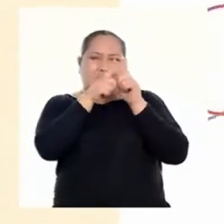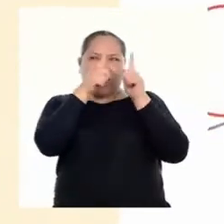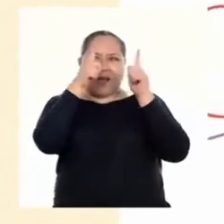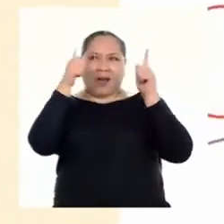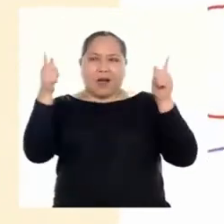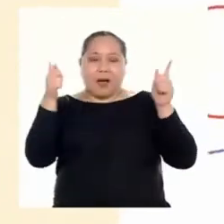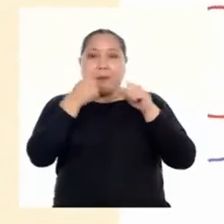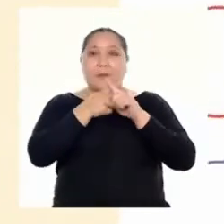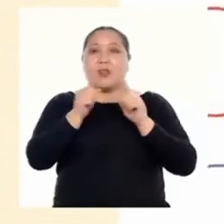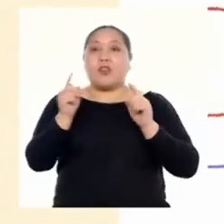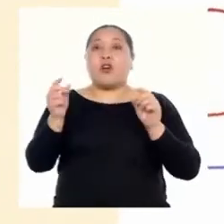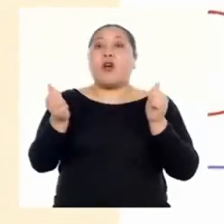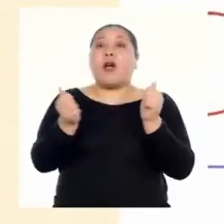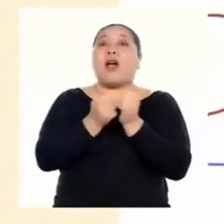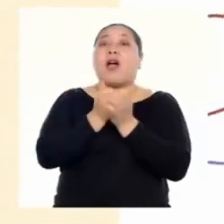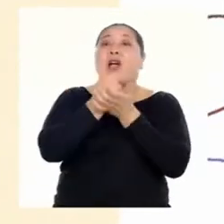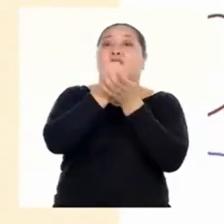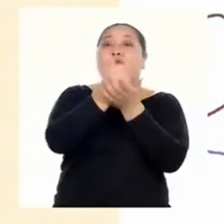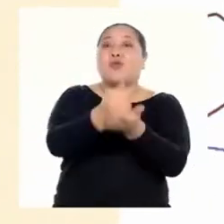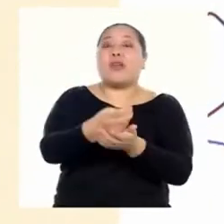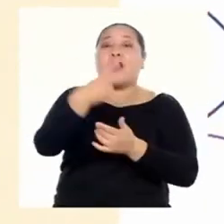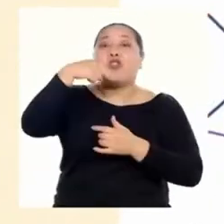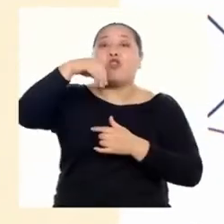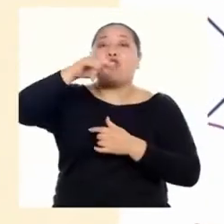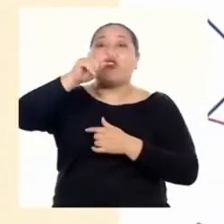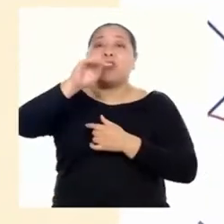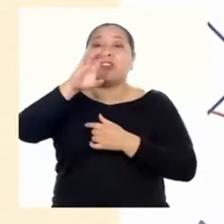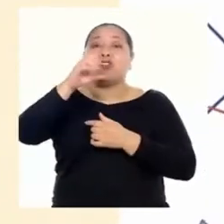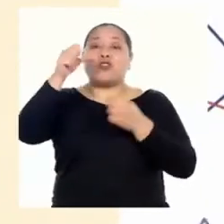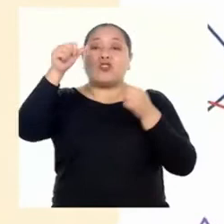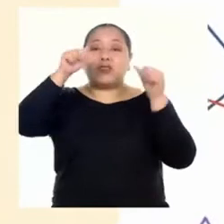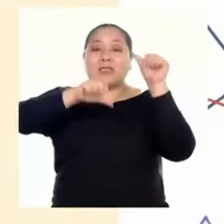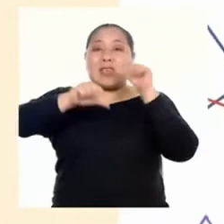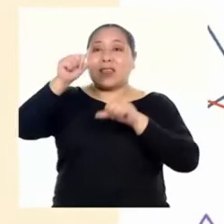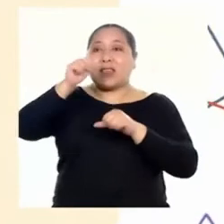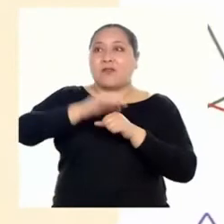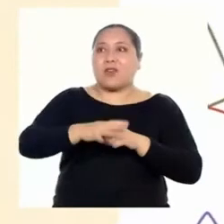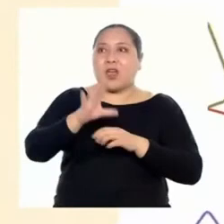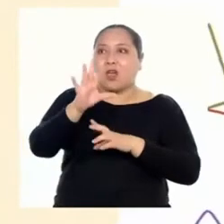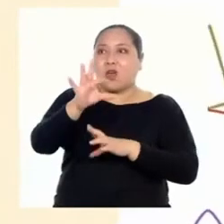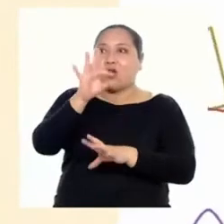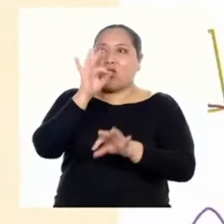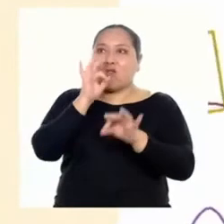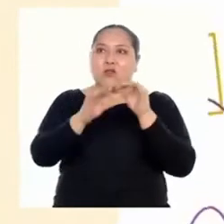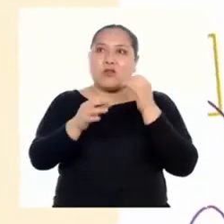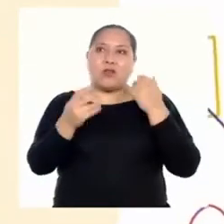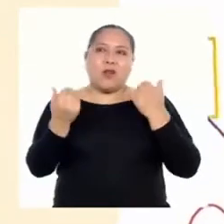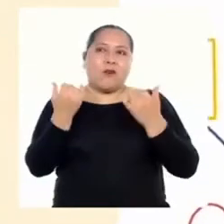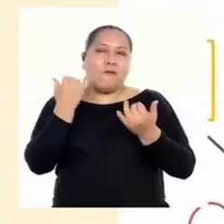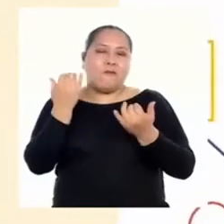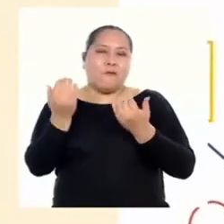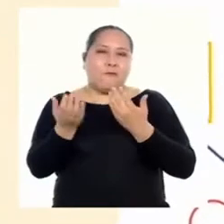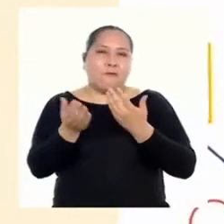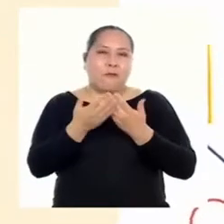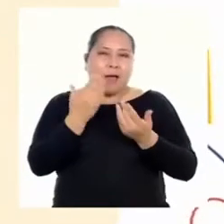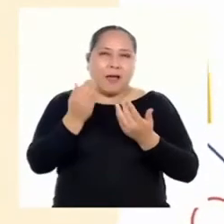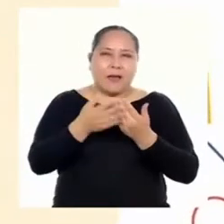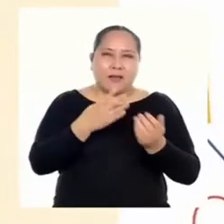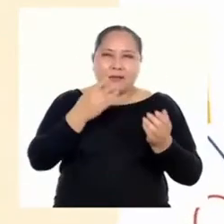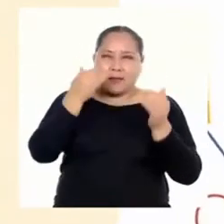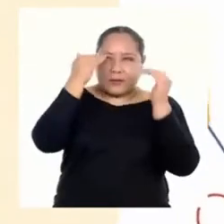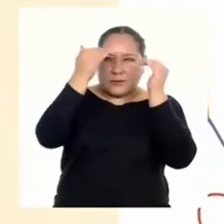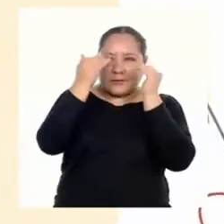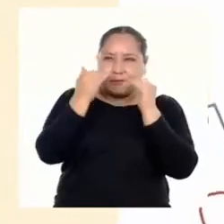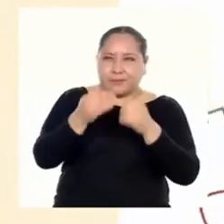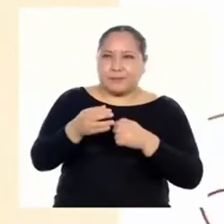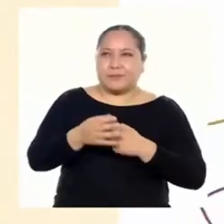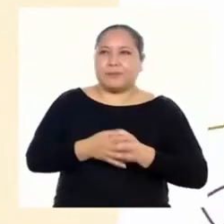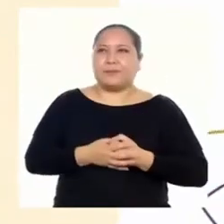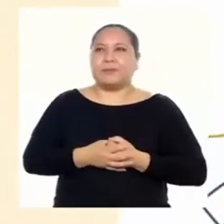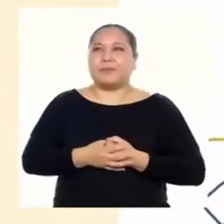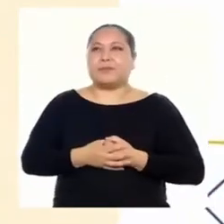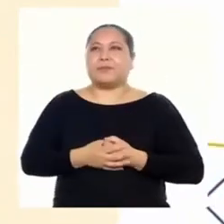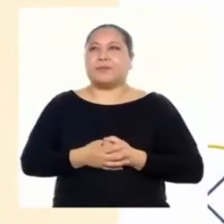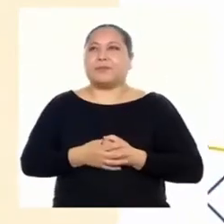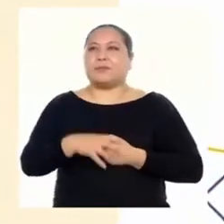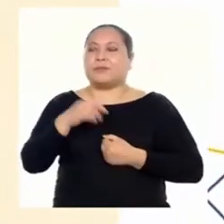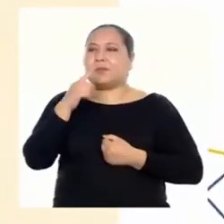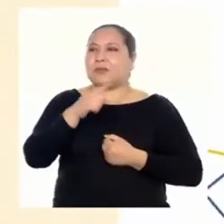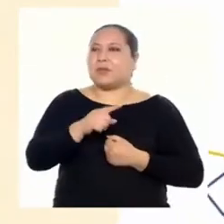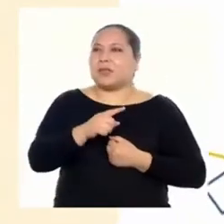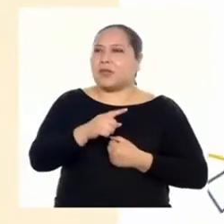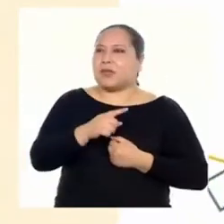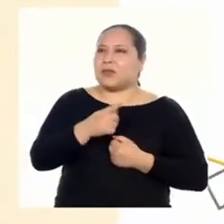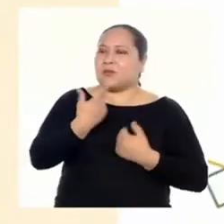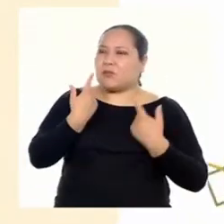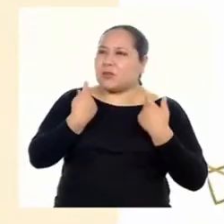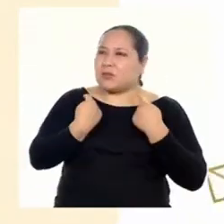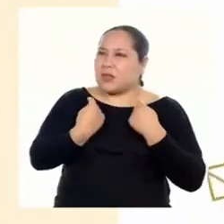Pero gracias a la notación científica podemos lograr encontrar su diferencia de una manera sencilla y breve. Y si